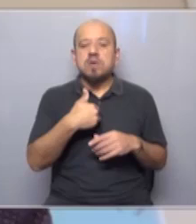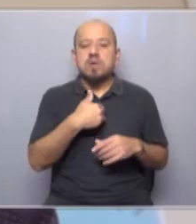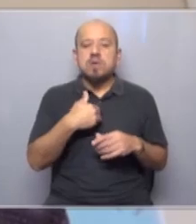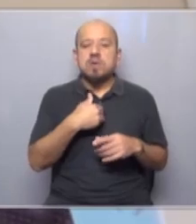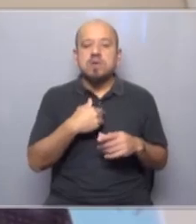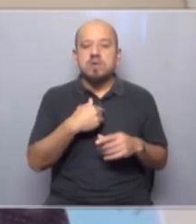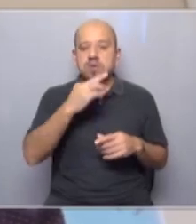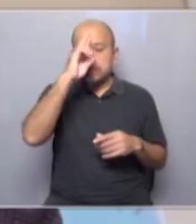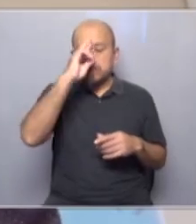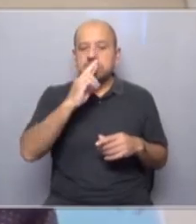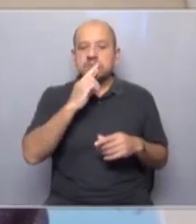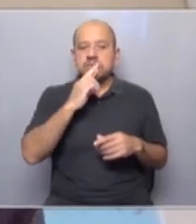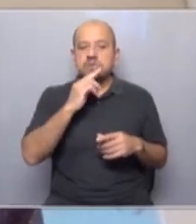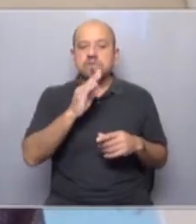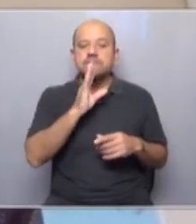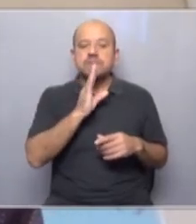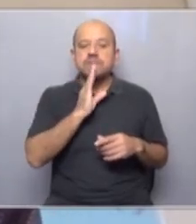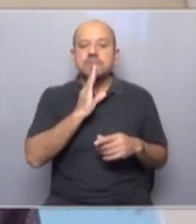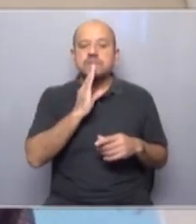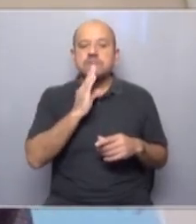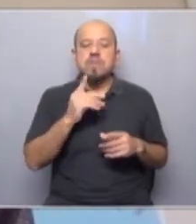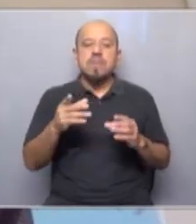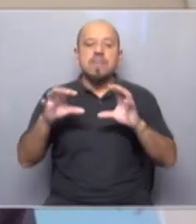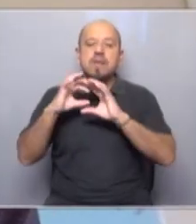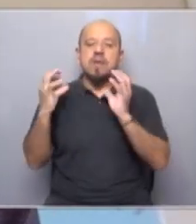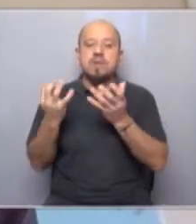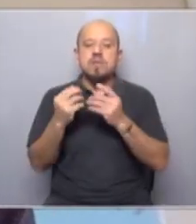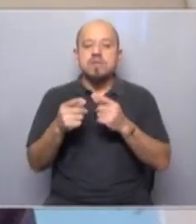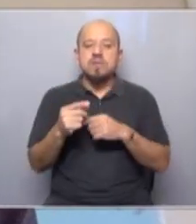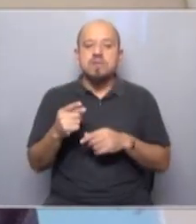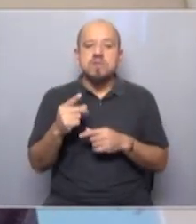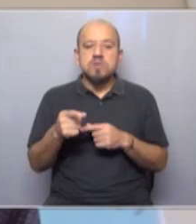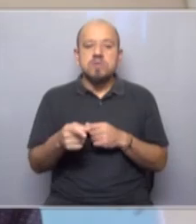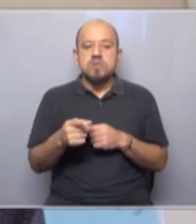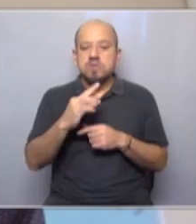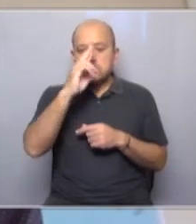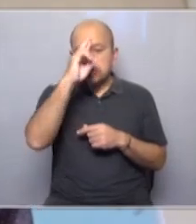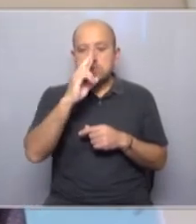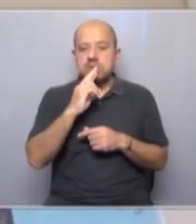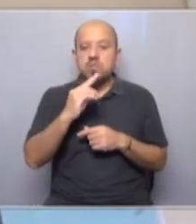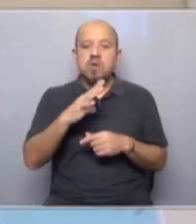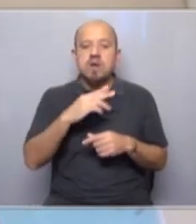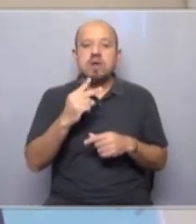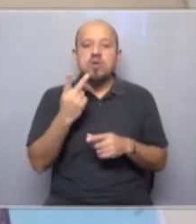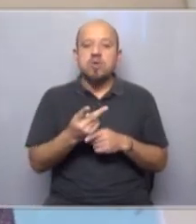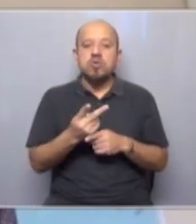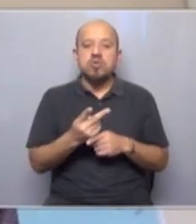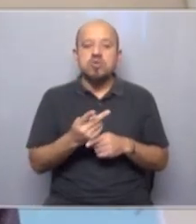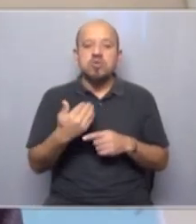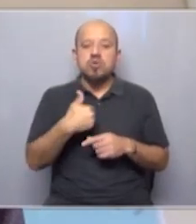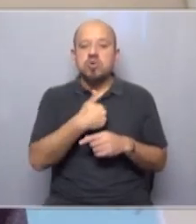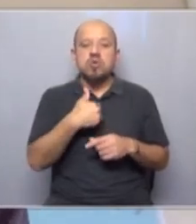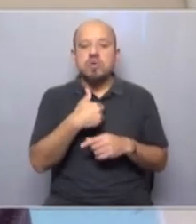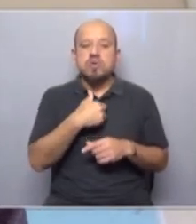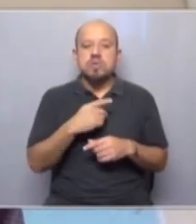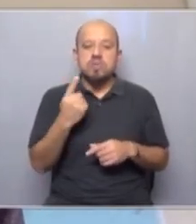racismo, tanto en Estados Unidos como en otras partes del mundo, ha sido dos. O el racismo tiene dos funciones para el capitalismo. Primero